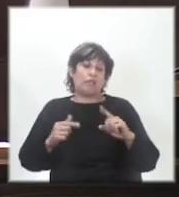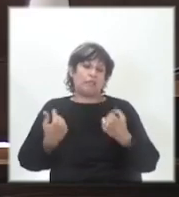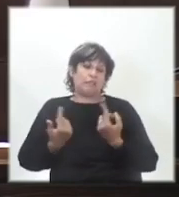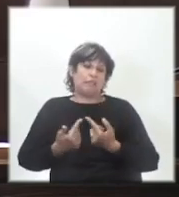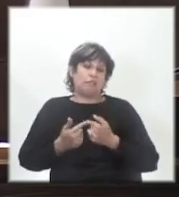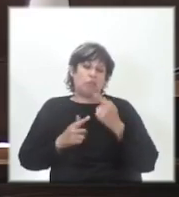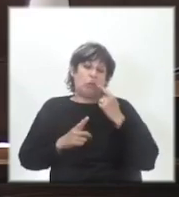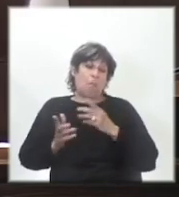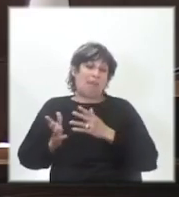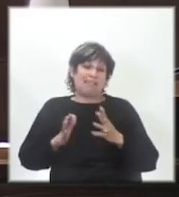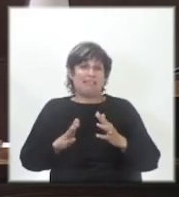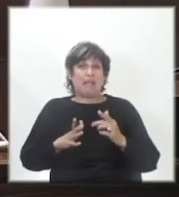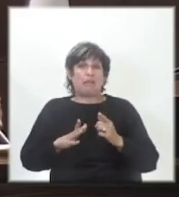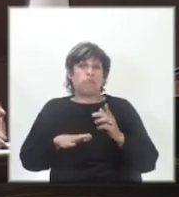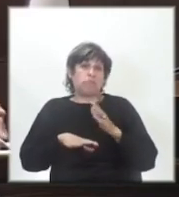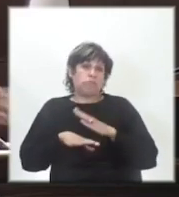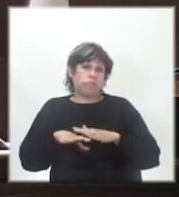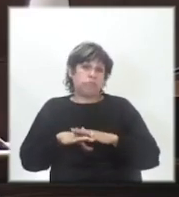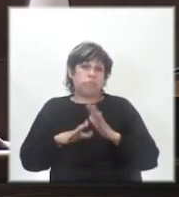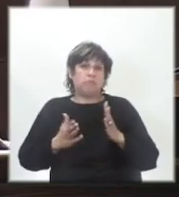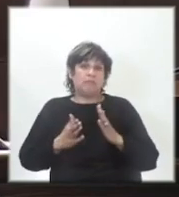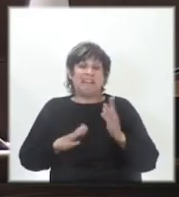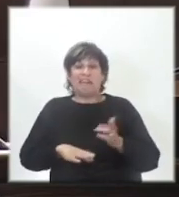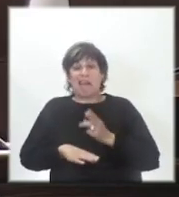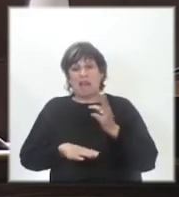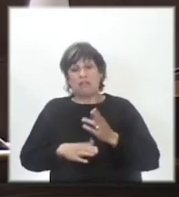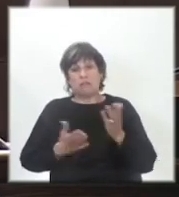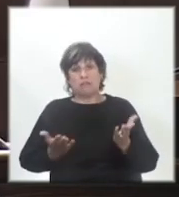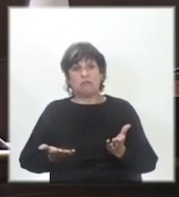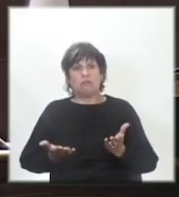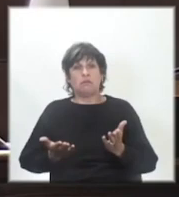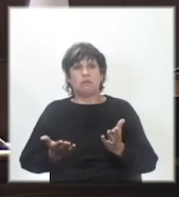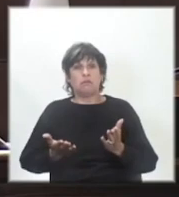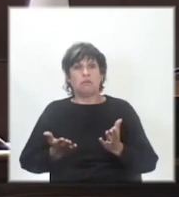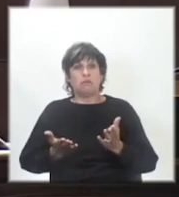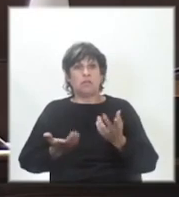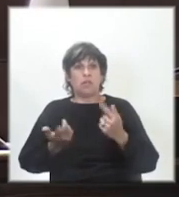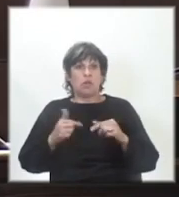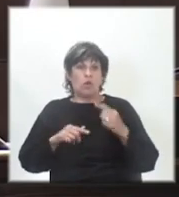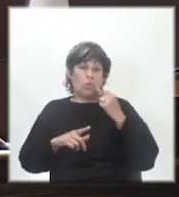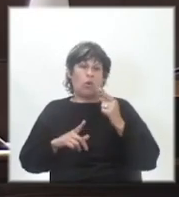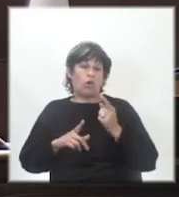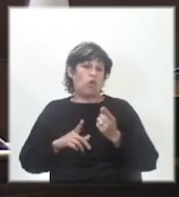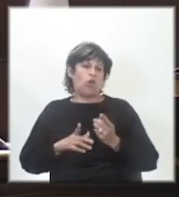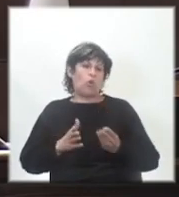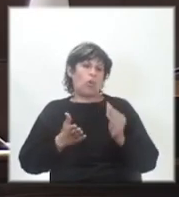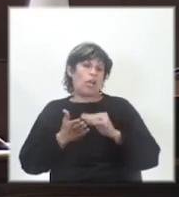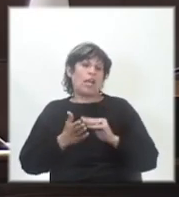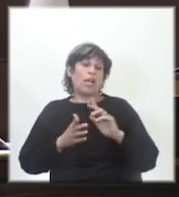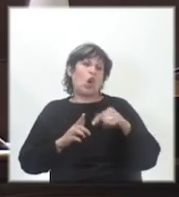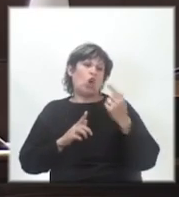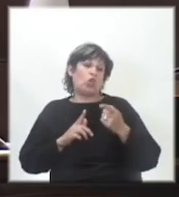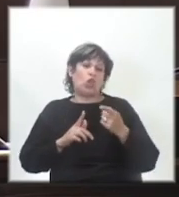por lo menos raras, por no ponerle otro adjetivo.